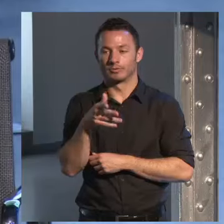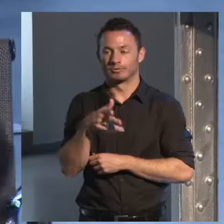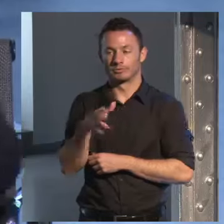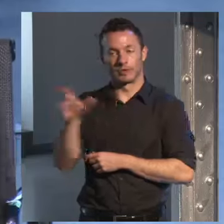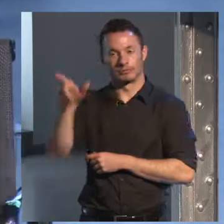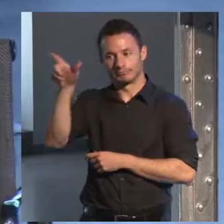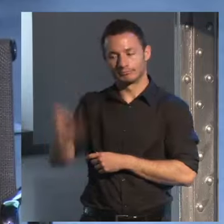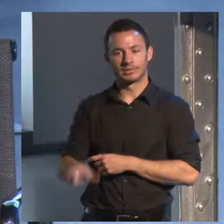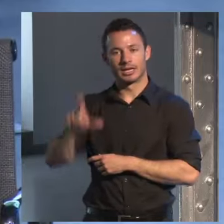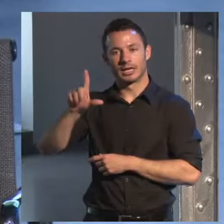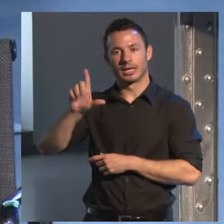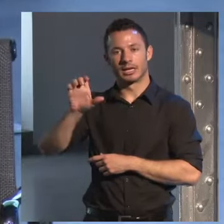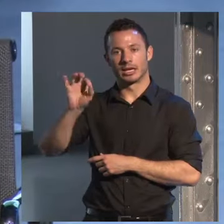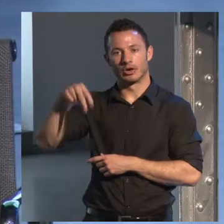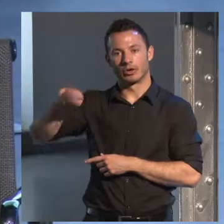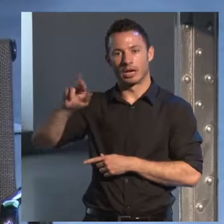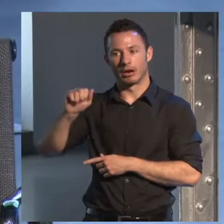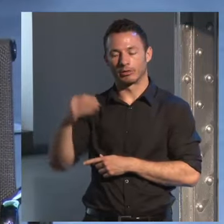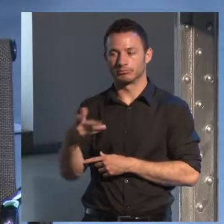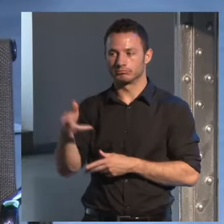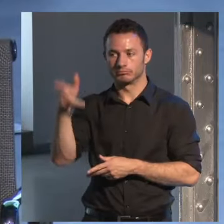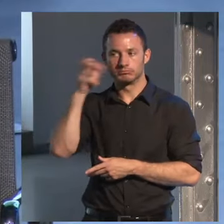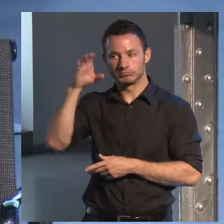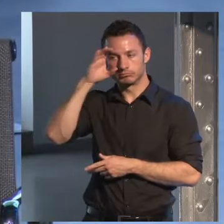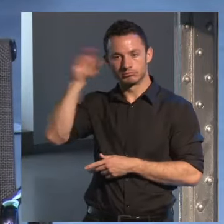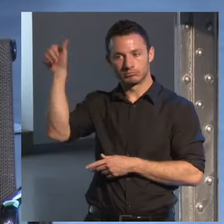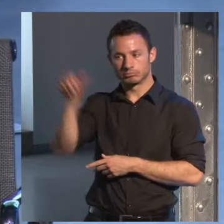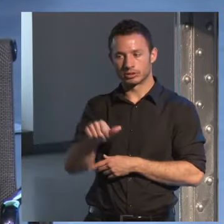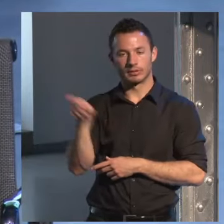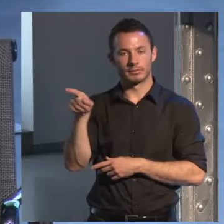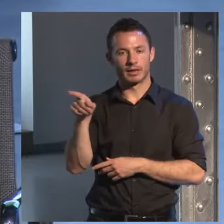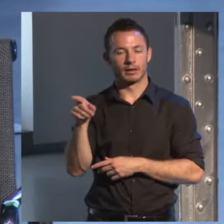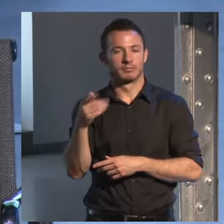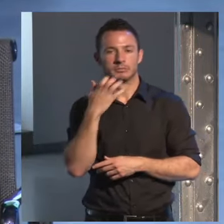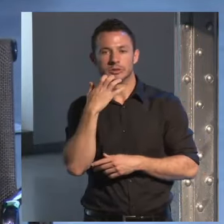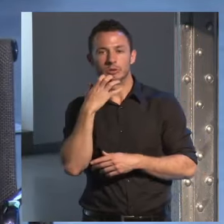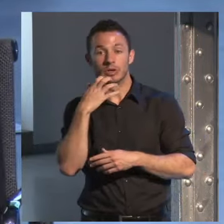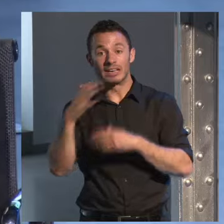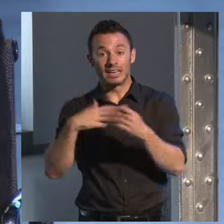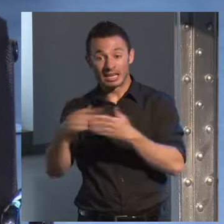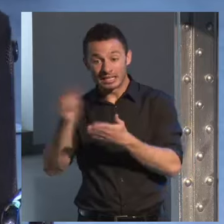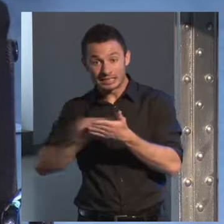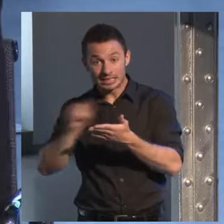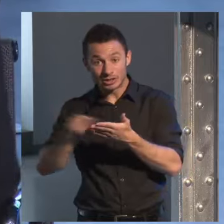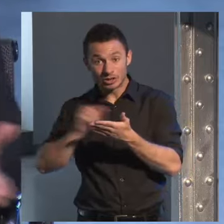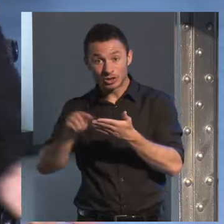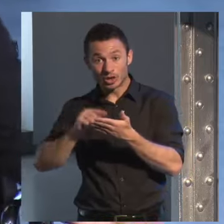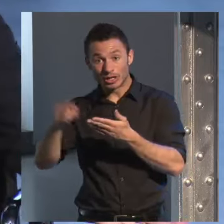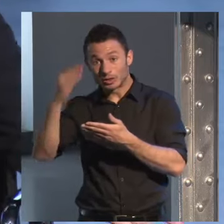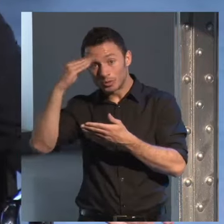que extrapola la pobreza de los escritores en Cuba